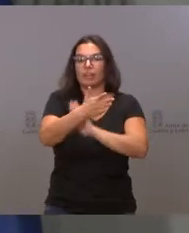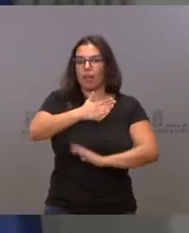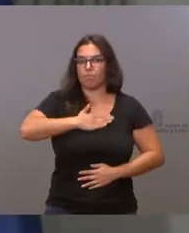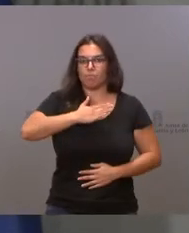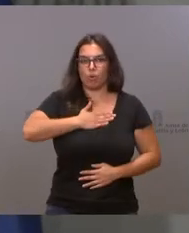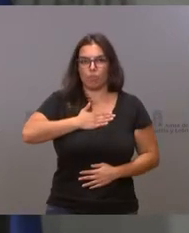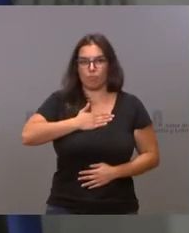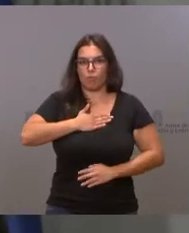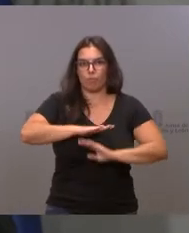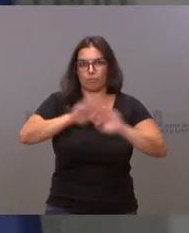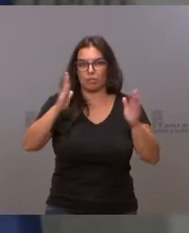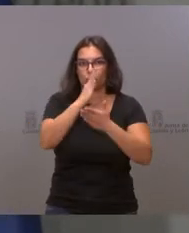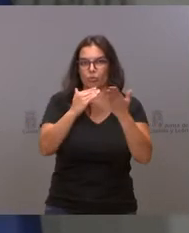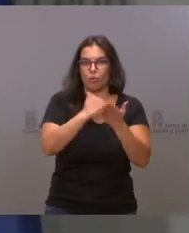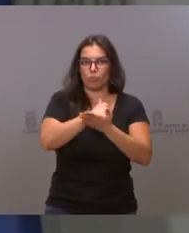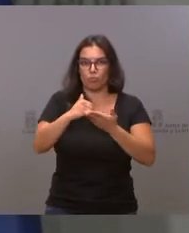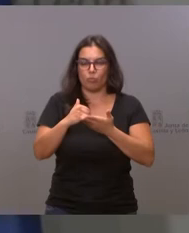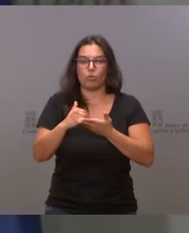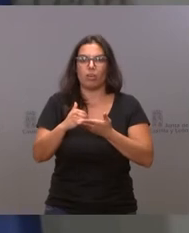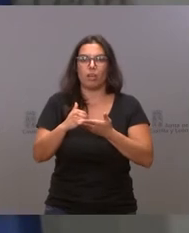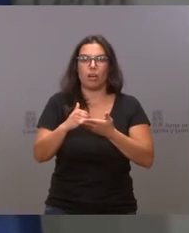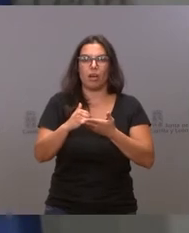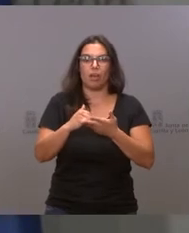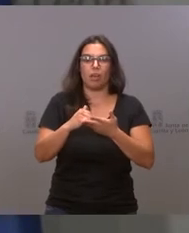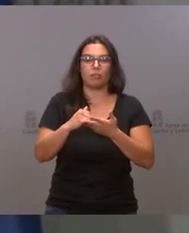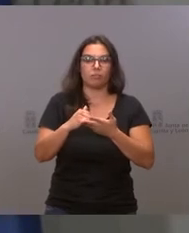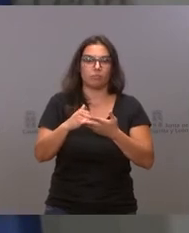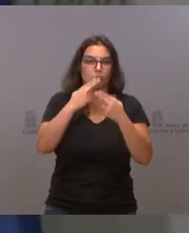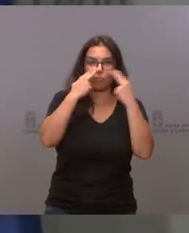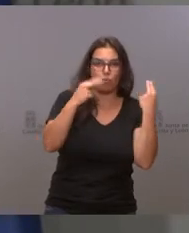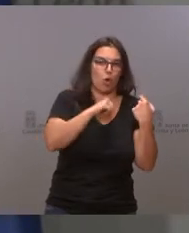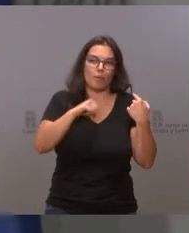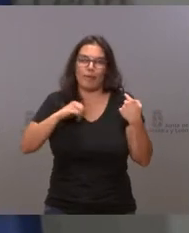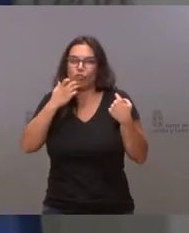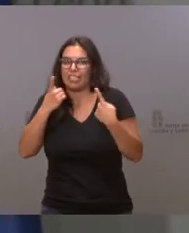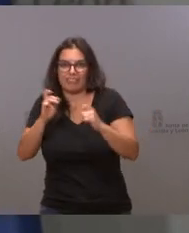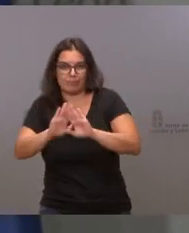de la comunidad o los privados de la comunidad si fuera necesario